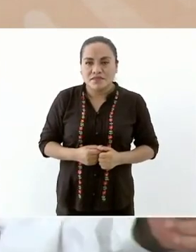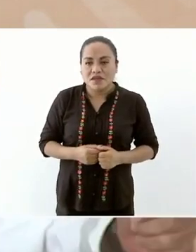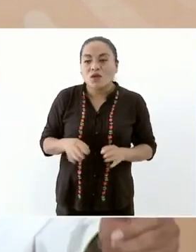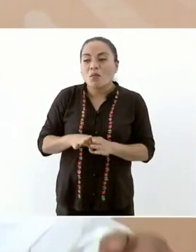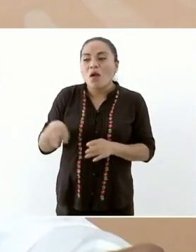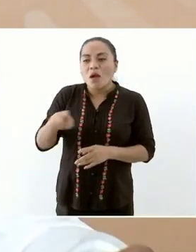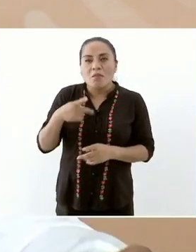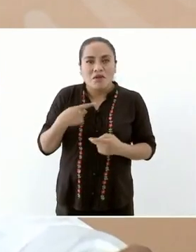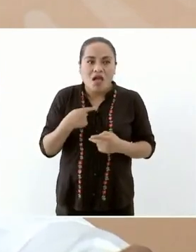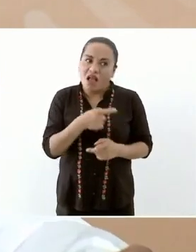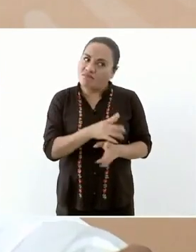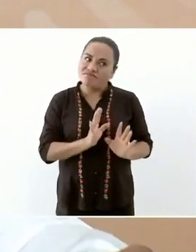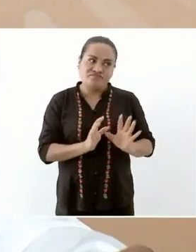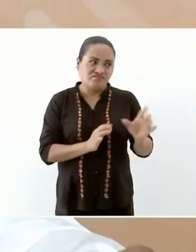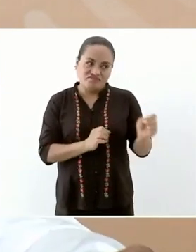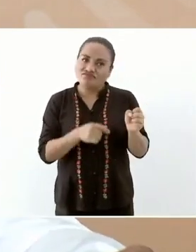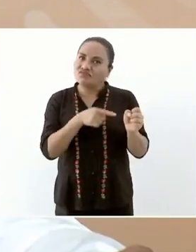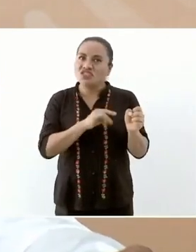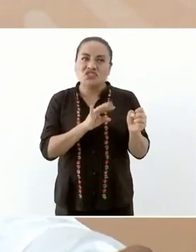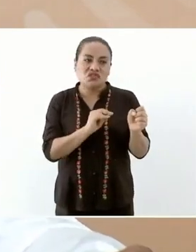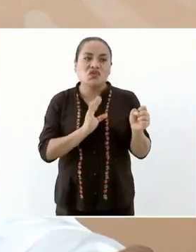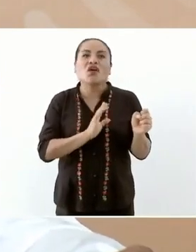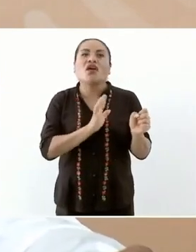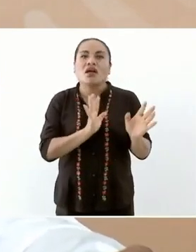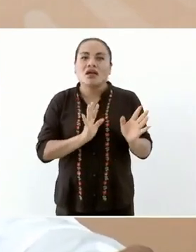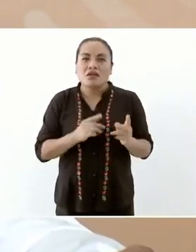chantajes entonces